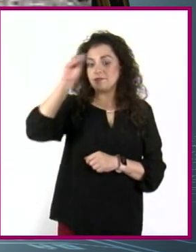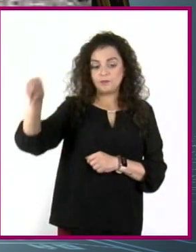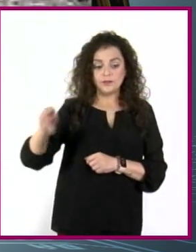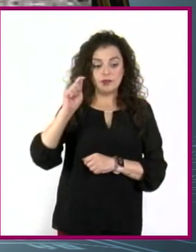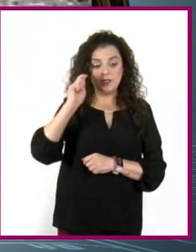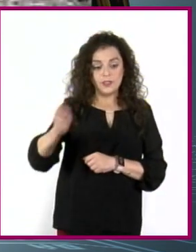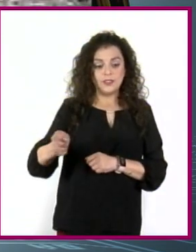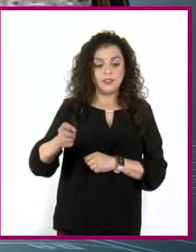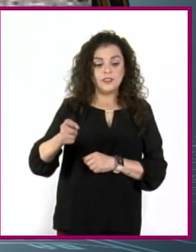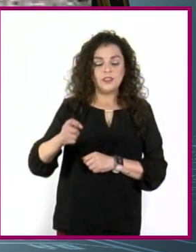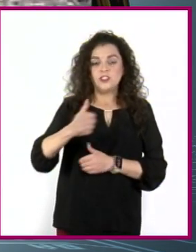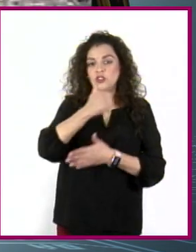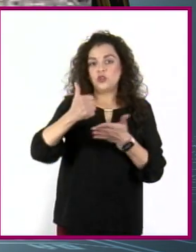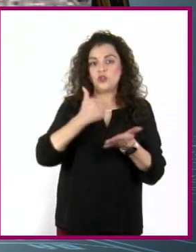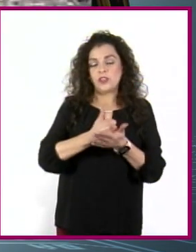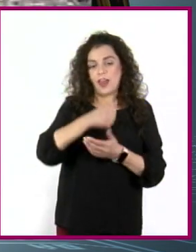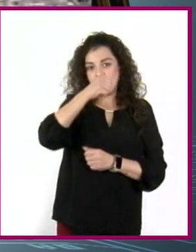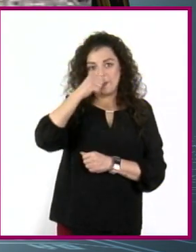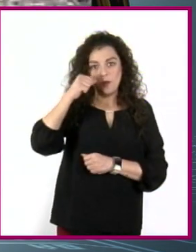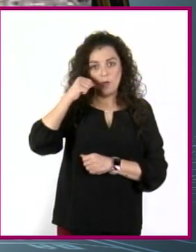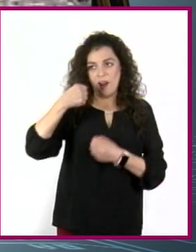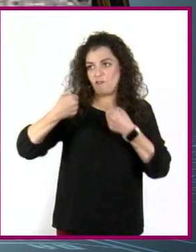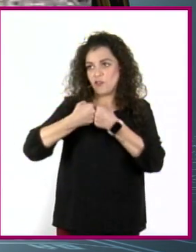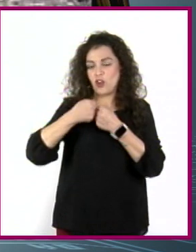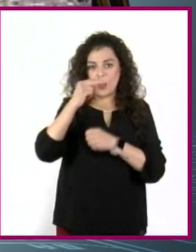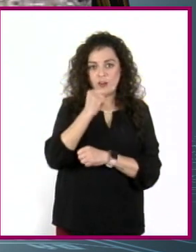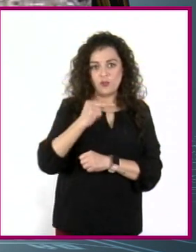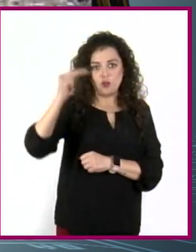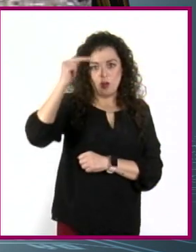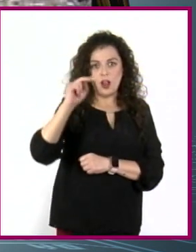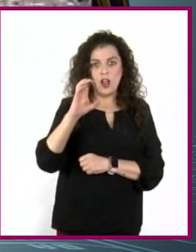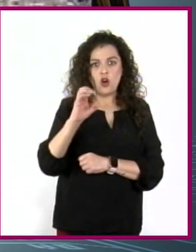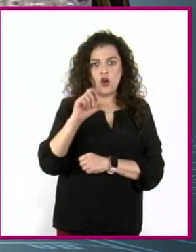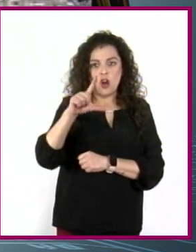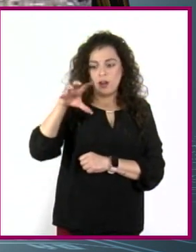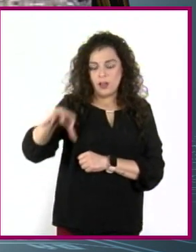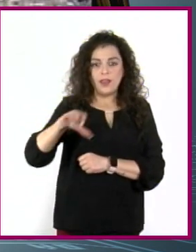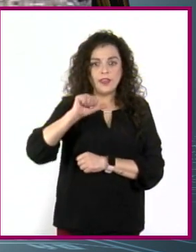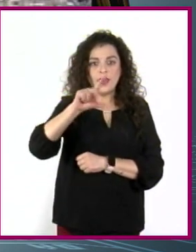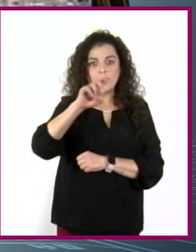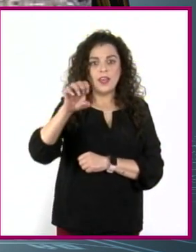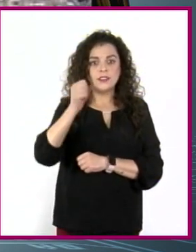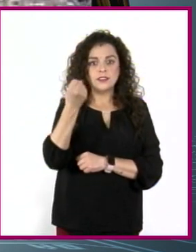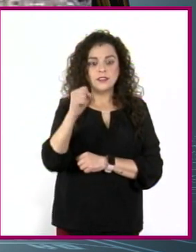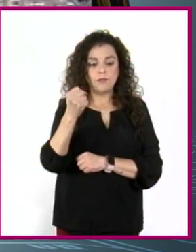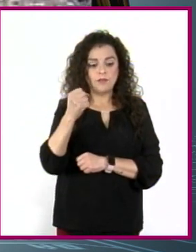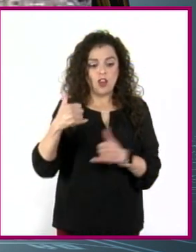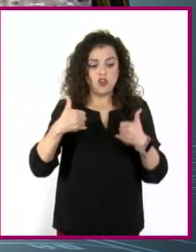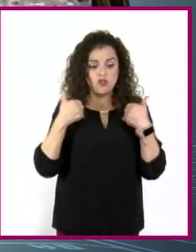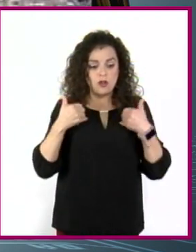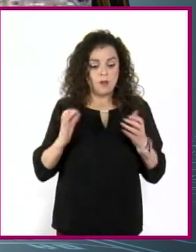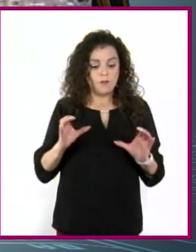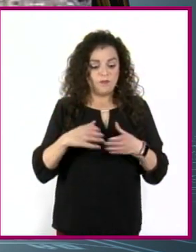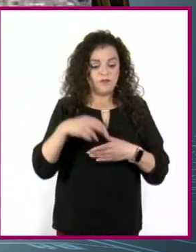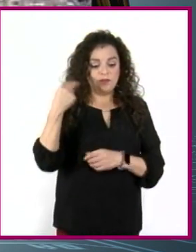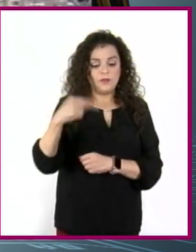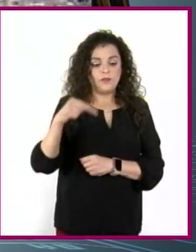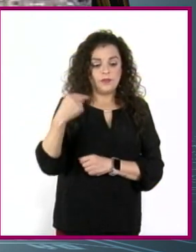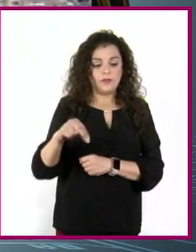país. Acá en Ciudad Juárez descubrimos en la colonia 16 de septiembre un colectivo de jóvenes llamado